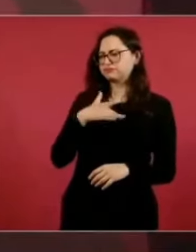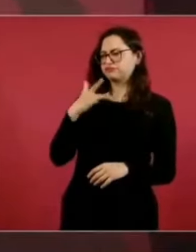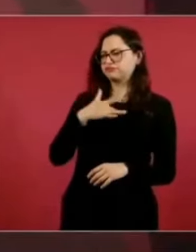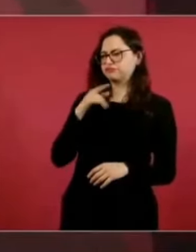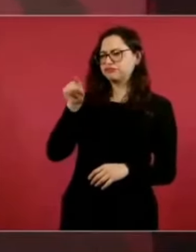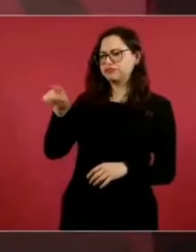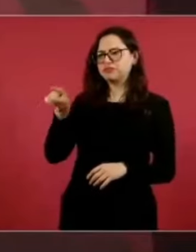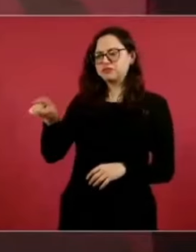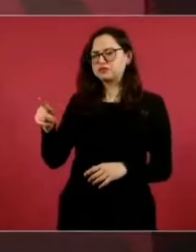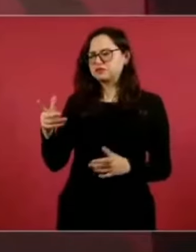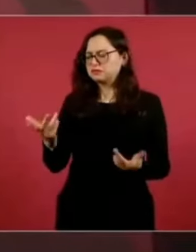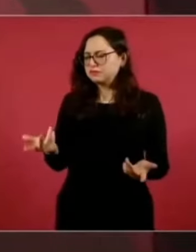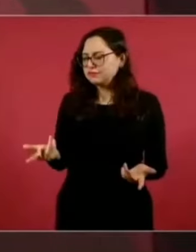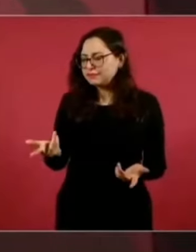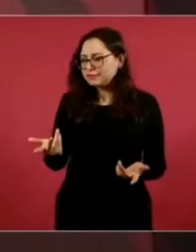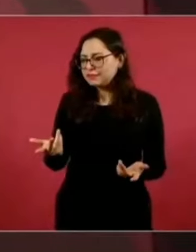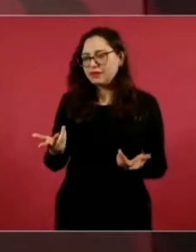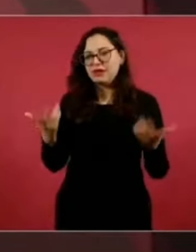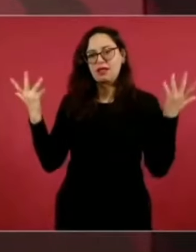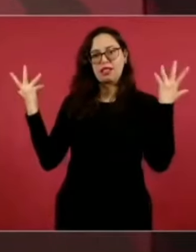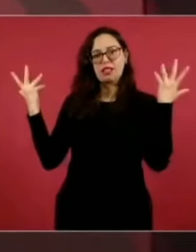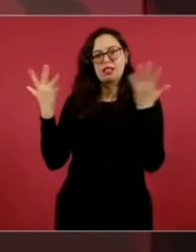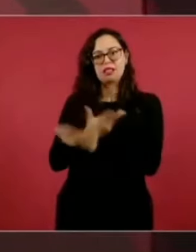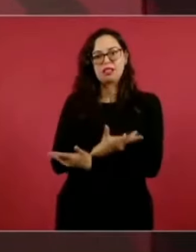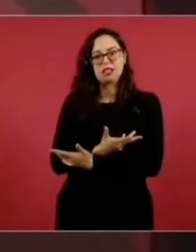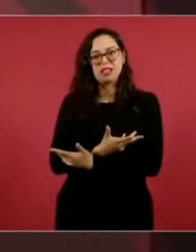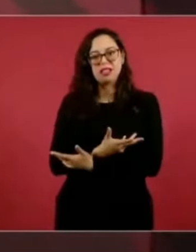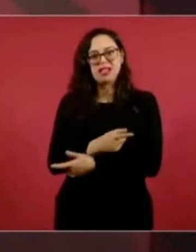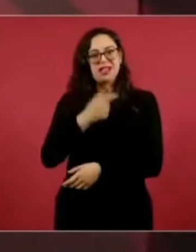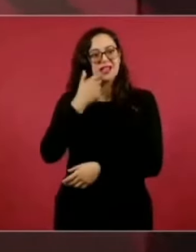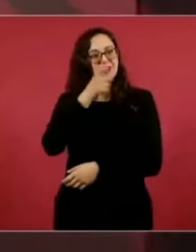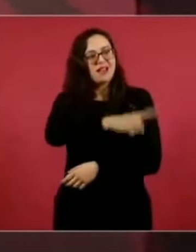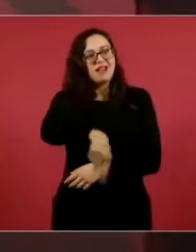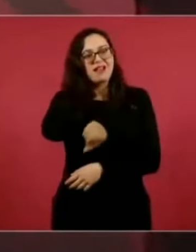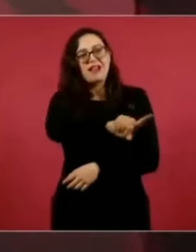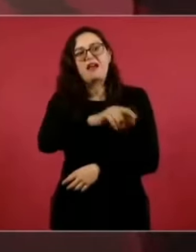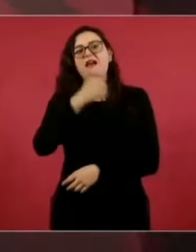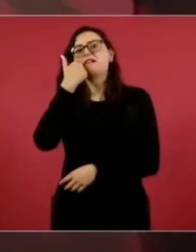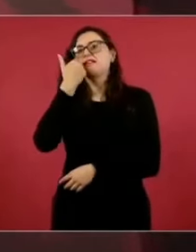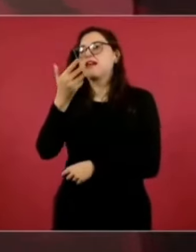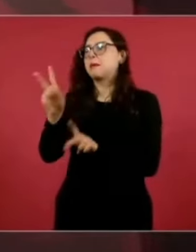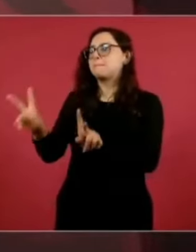para un desarrollo inmobiliario.